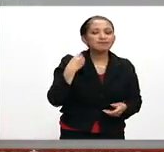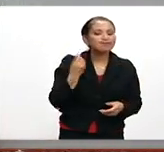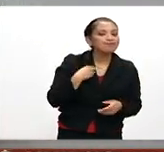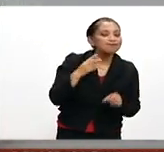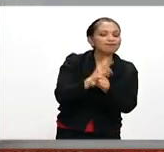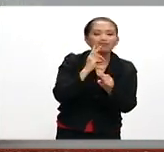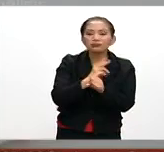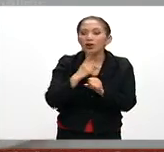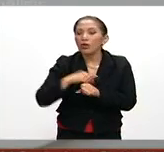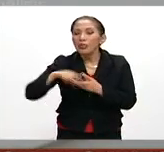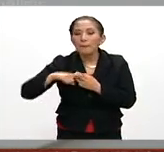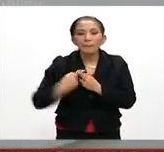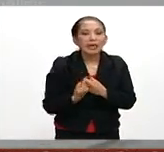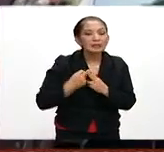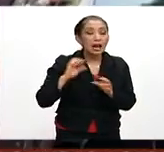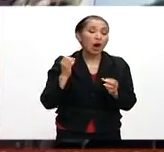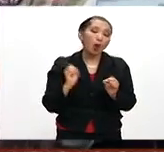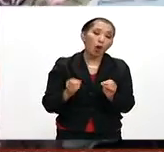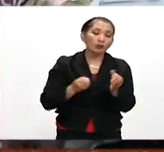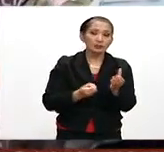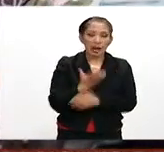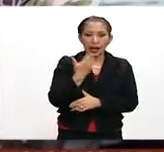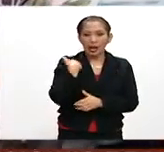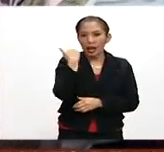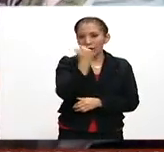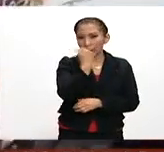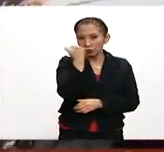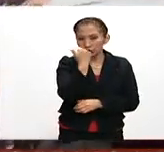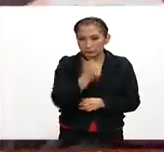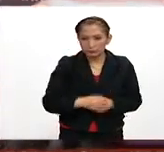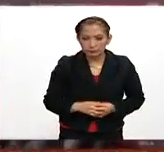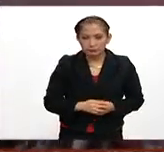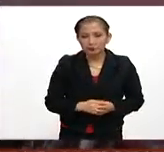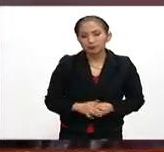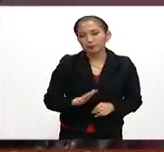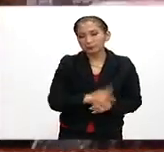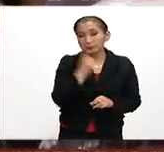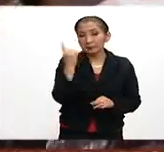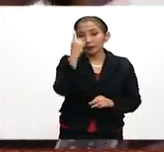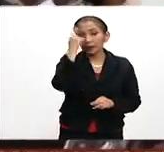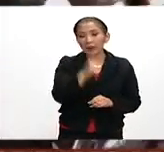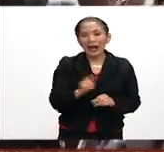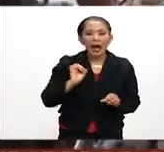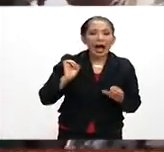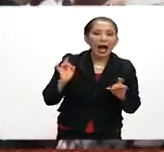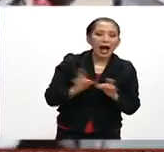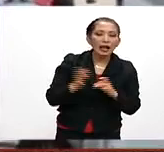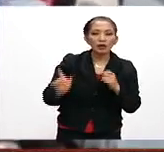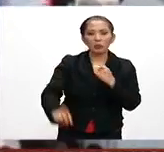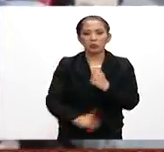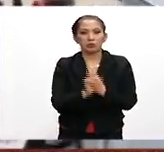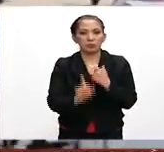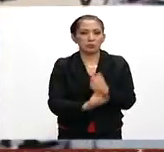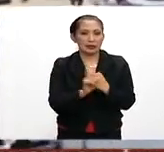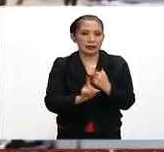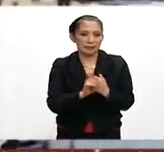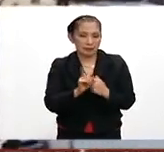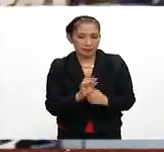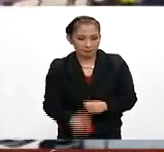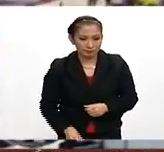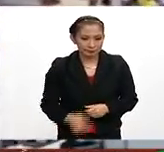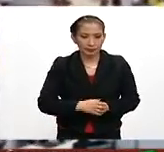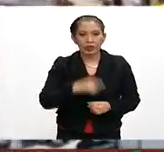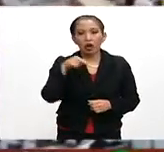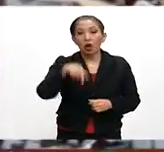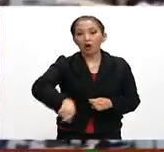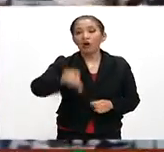la hora de entrada y salida de los alumnos, precisamente para inminuir cualquier actividad delincuencial. Y bueno,